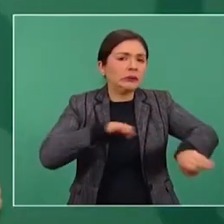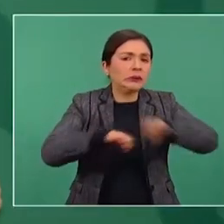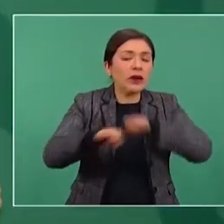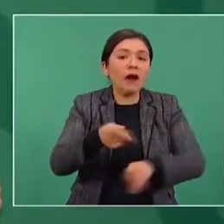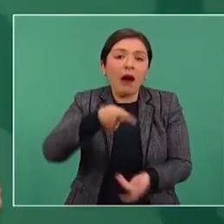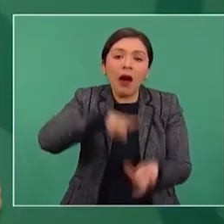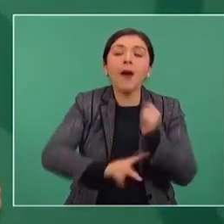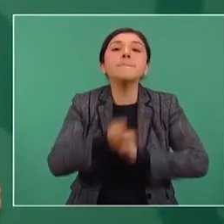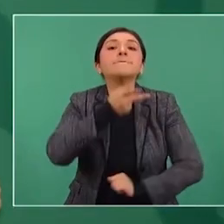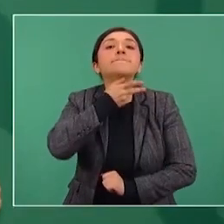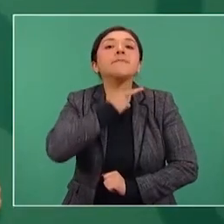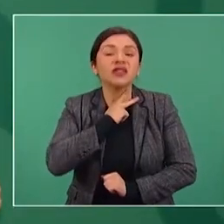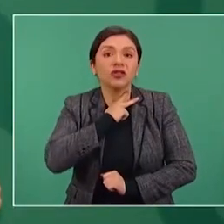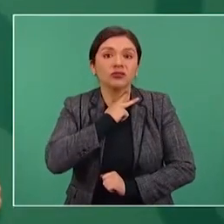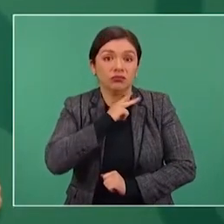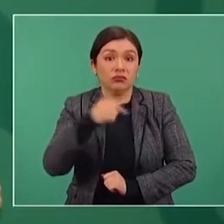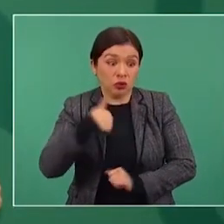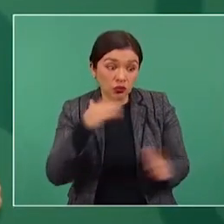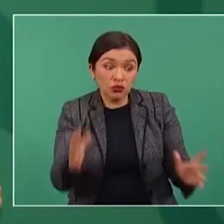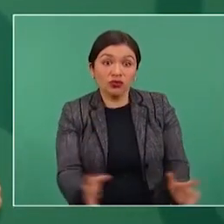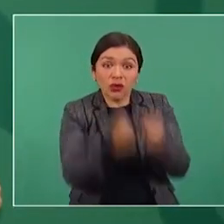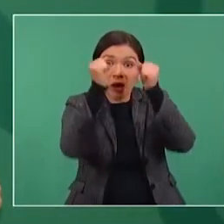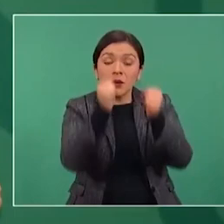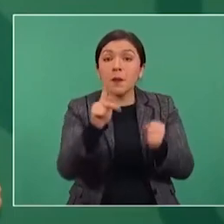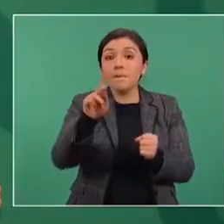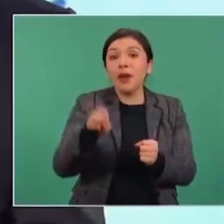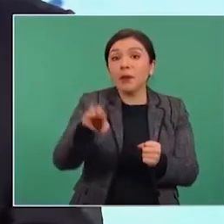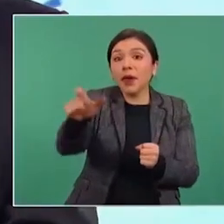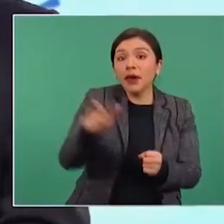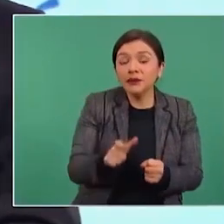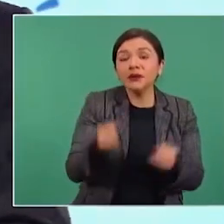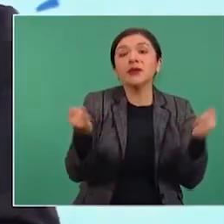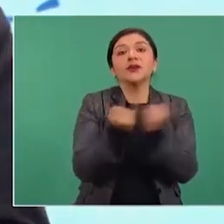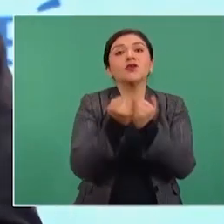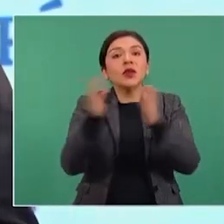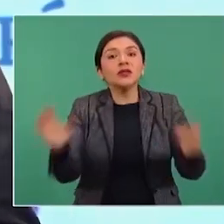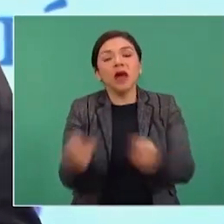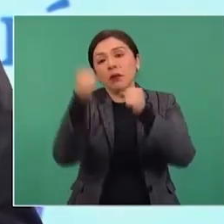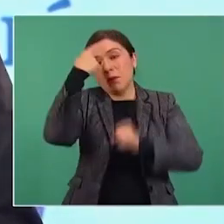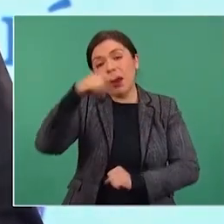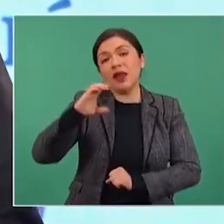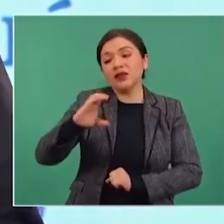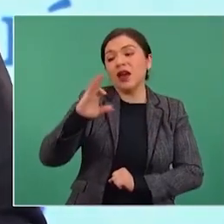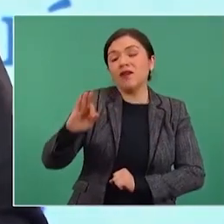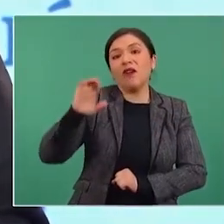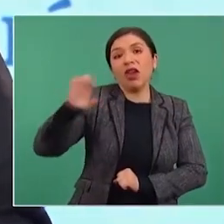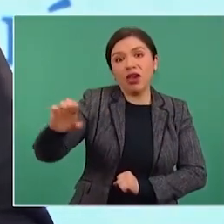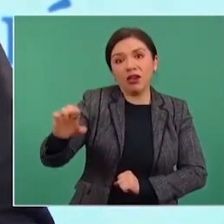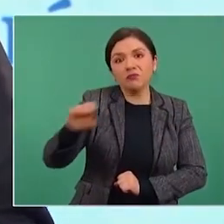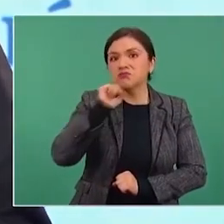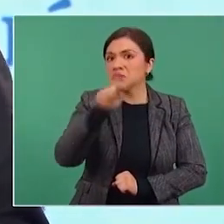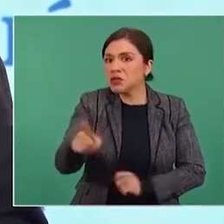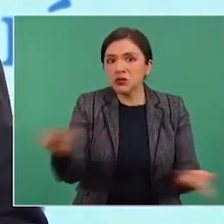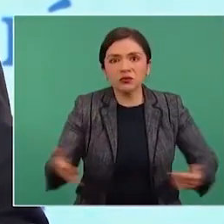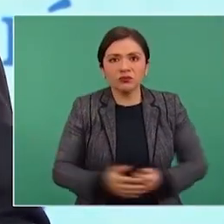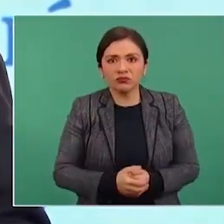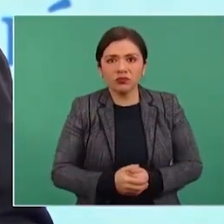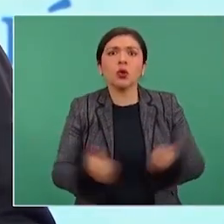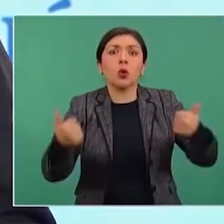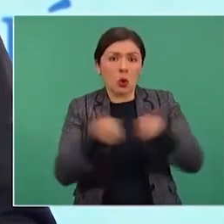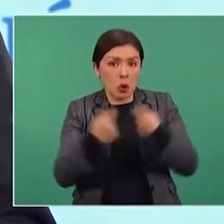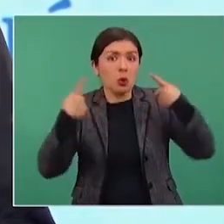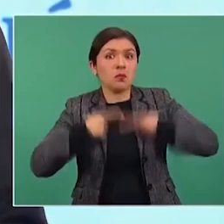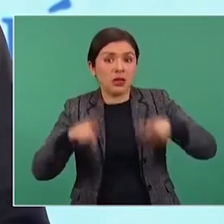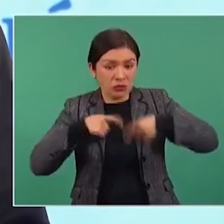rescatando a Pemex, como estamos rescatando también a la Comisión Federal de Electricidad, con los trabajadores